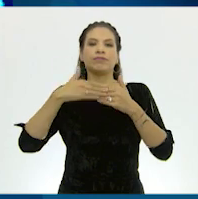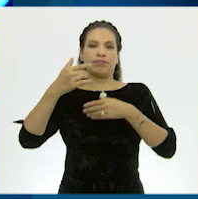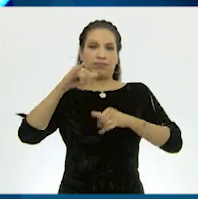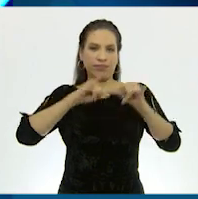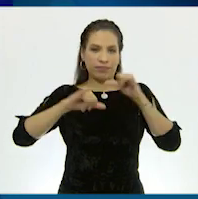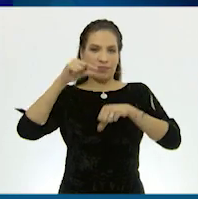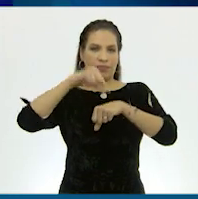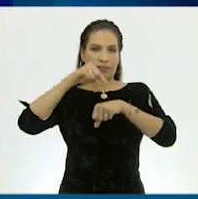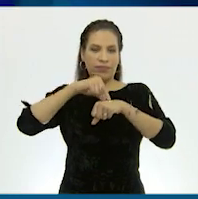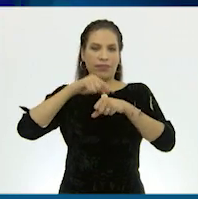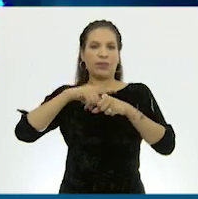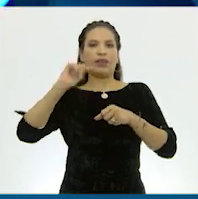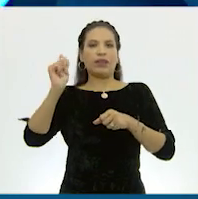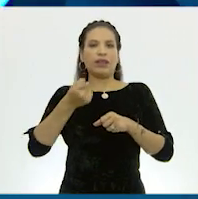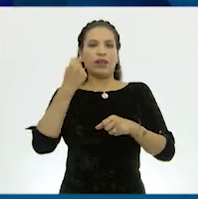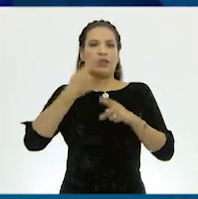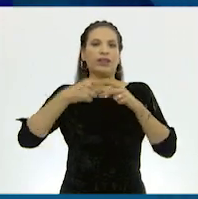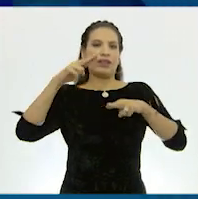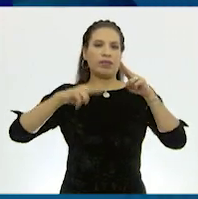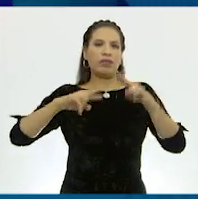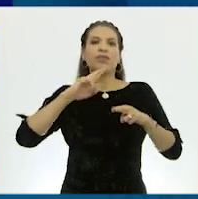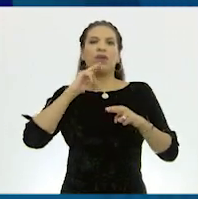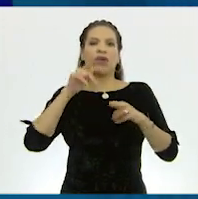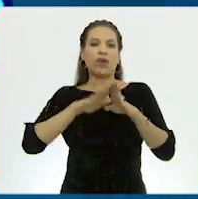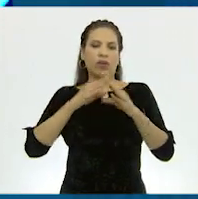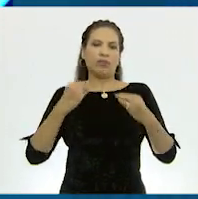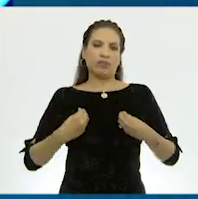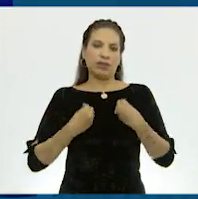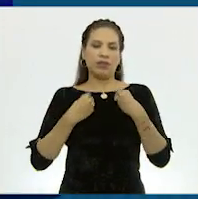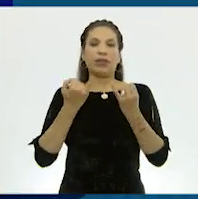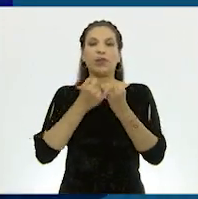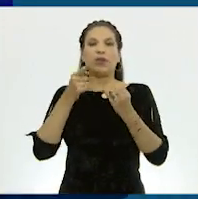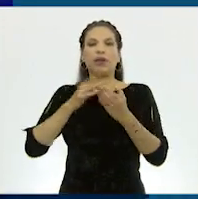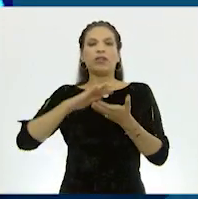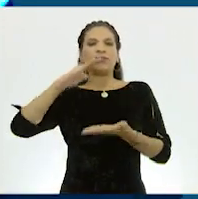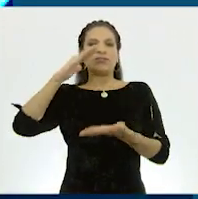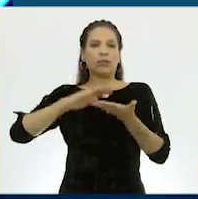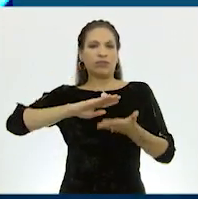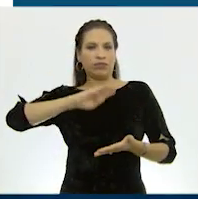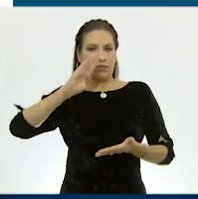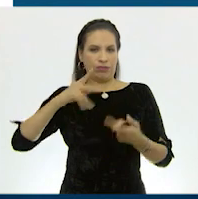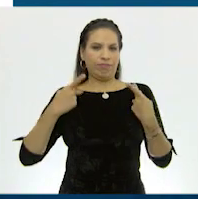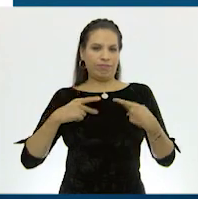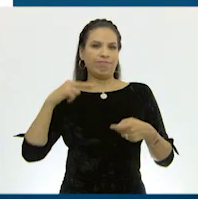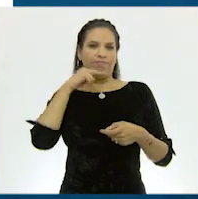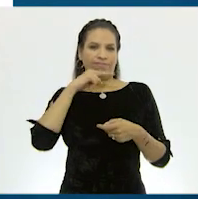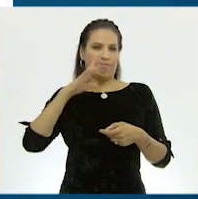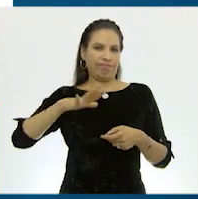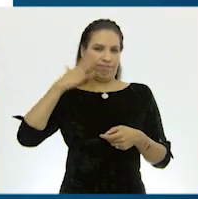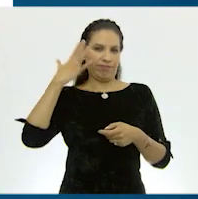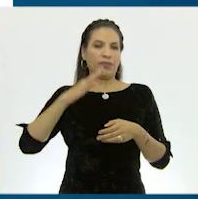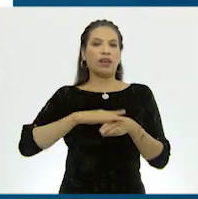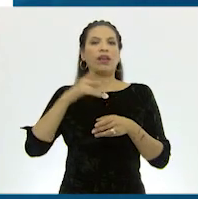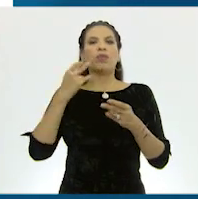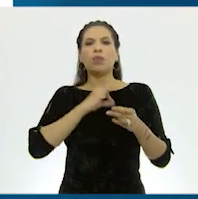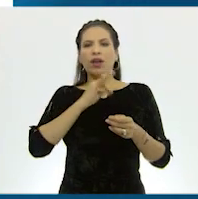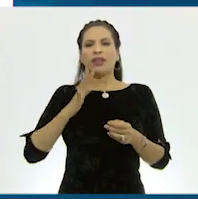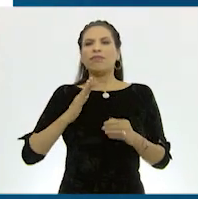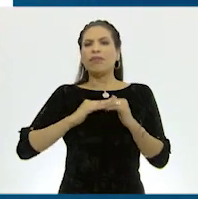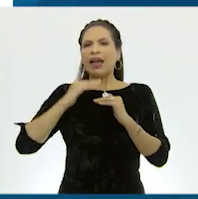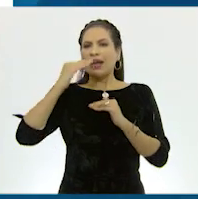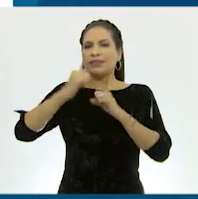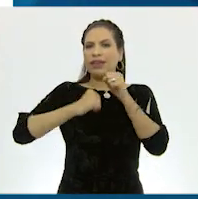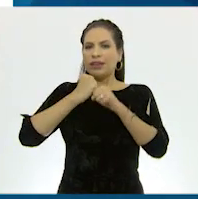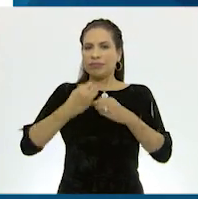la tecnología y la mejora en los niveles de vida. Factores que además de reducir la mortalidad, contribuyen a aumentar la esperanza de vida.